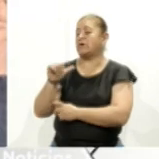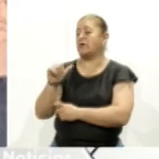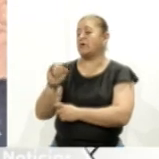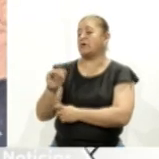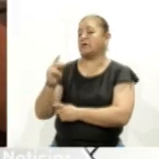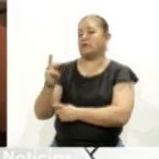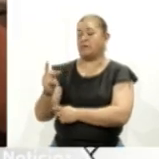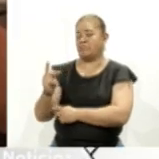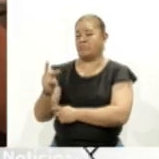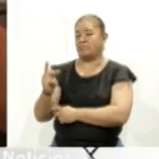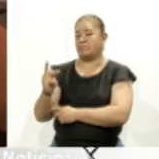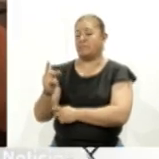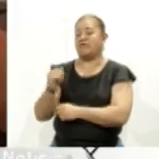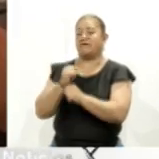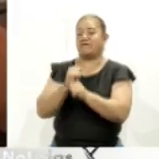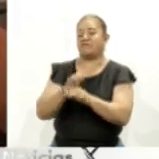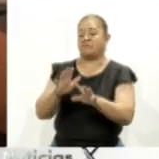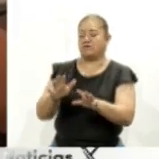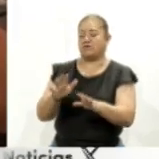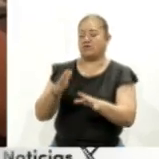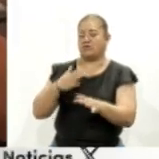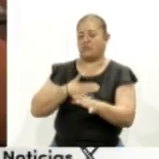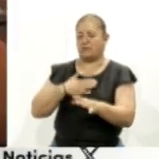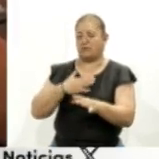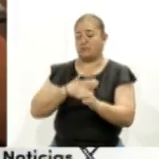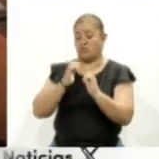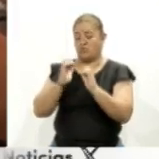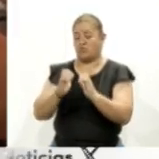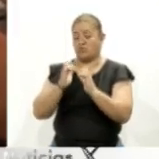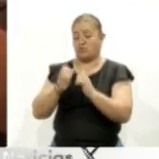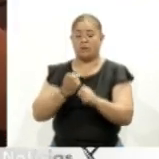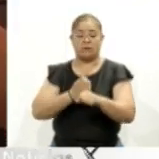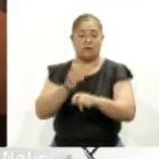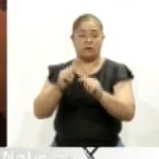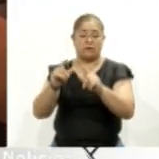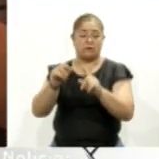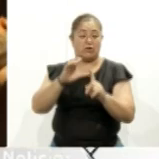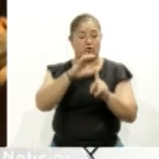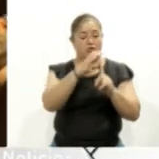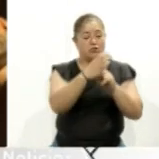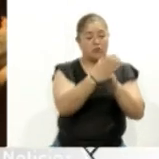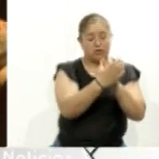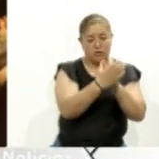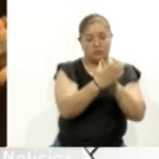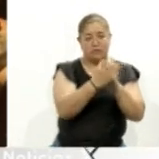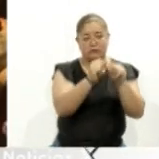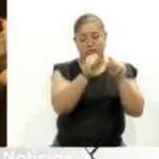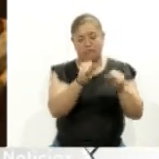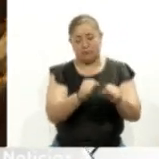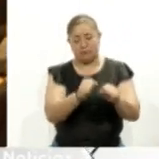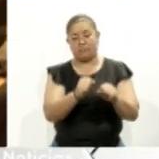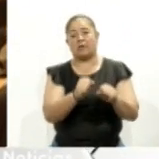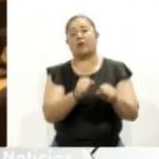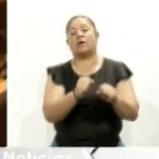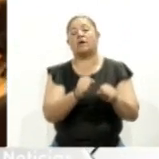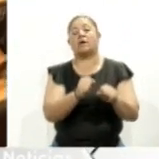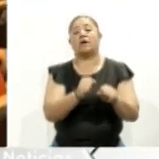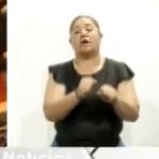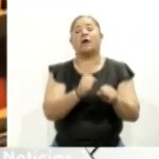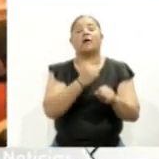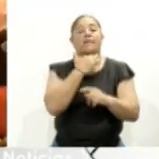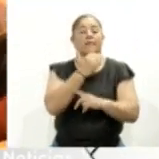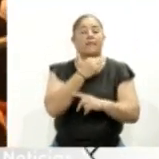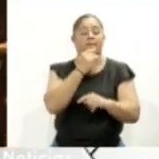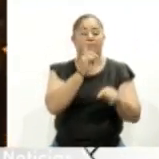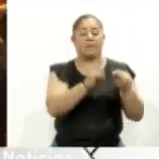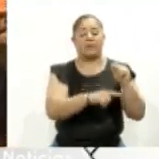Pública y Protección de Datos Personales del Estado de Tlaxcala y el Comité Coordinador del Sistema Anticorrupción del Estado de Tlaxcala realizaron la mesa de